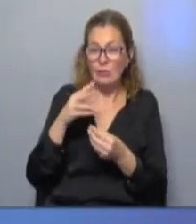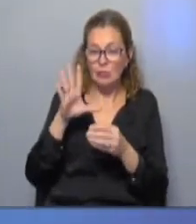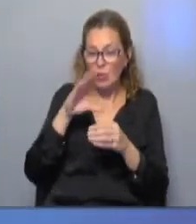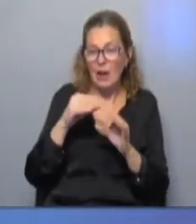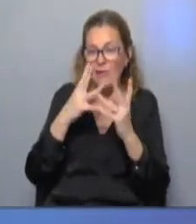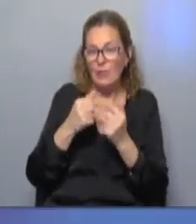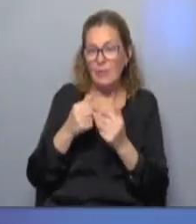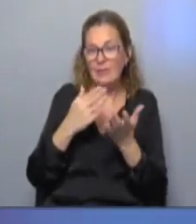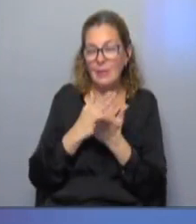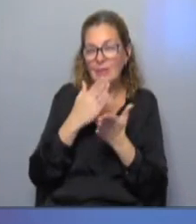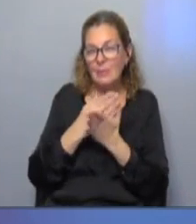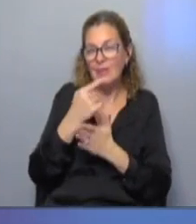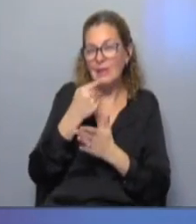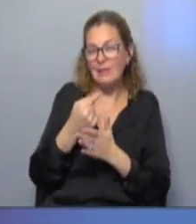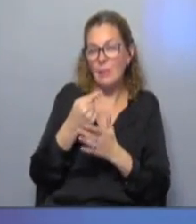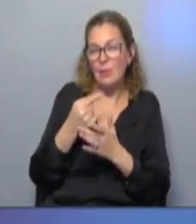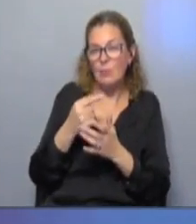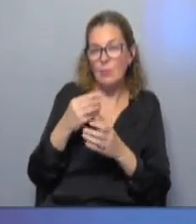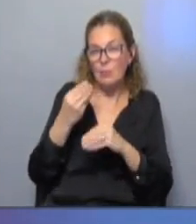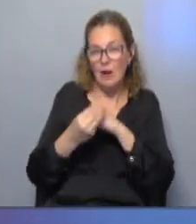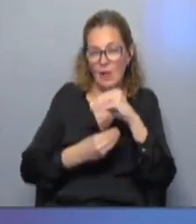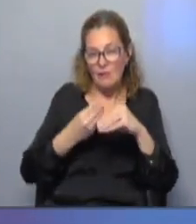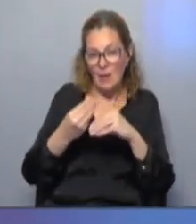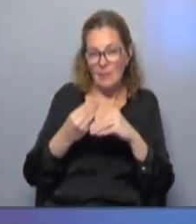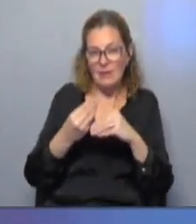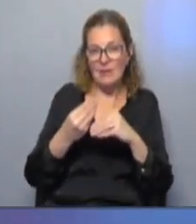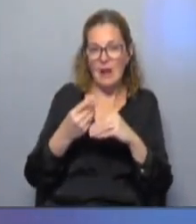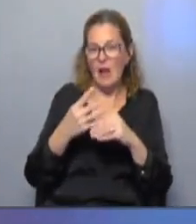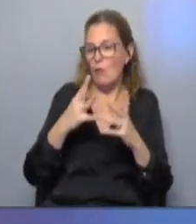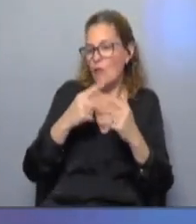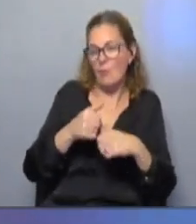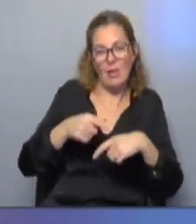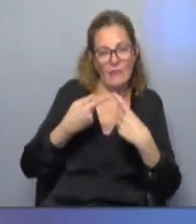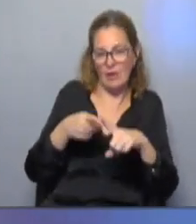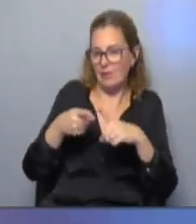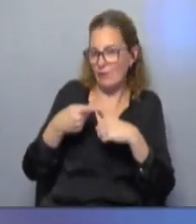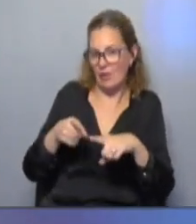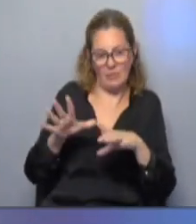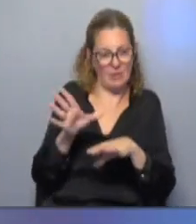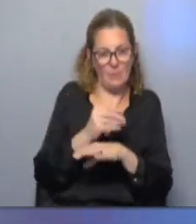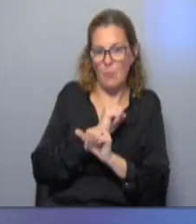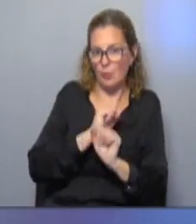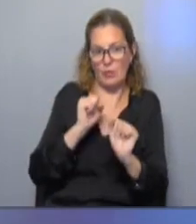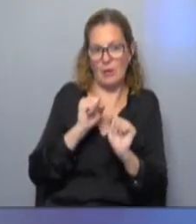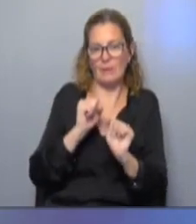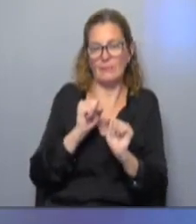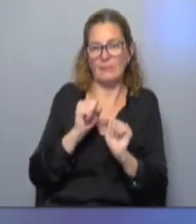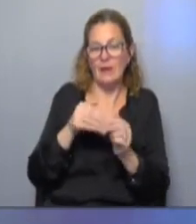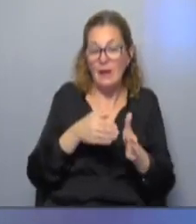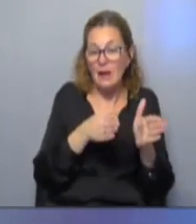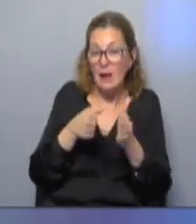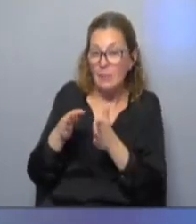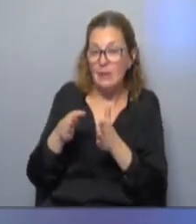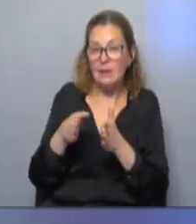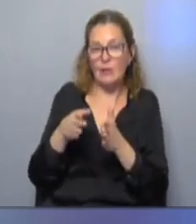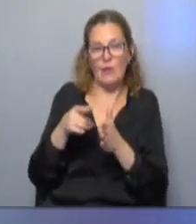medios nosotros siempre decíamos con mi pareja que íbamos a ser una familia de la forma que sea y lo íbamos a intentar de todas las formas posibles y si el camino era la